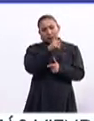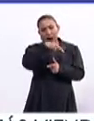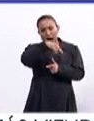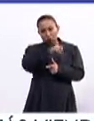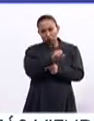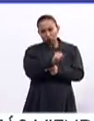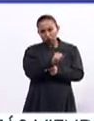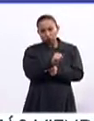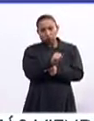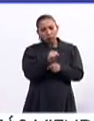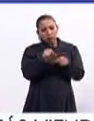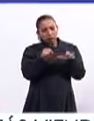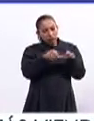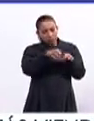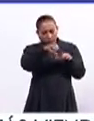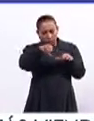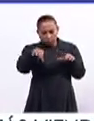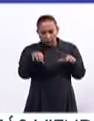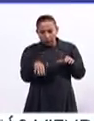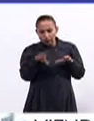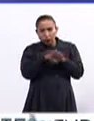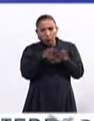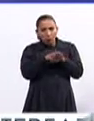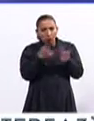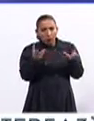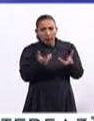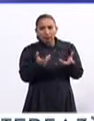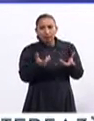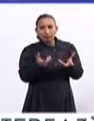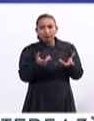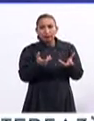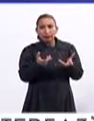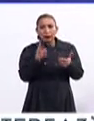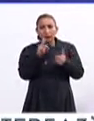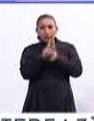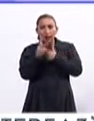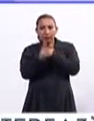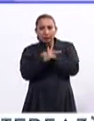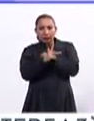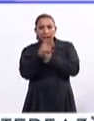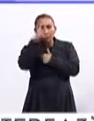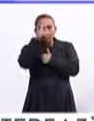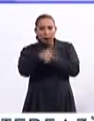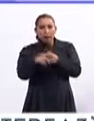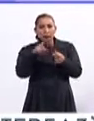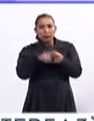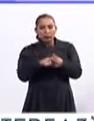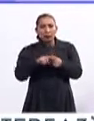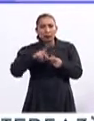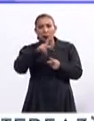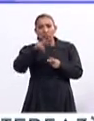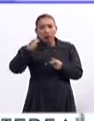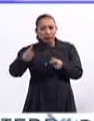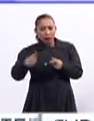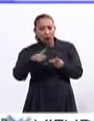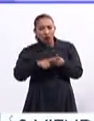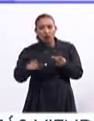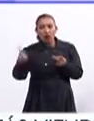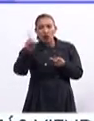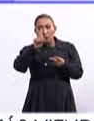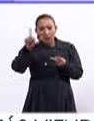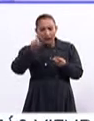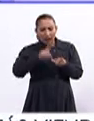se desarrollan los países, los mexicanos, los puertorriqueños, los